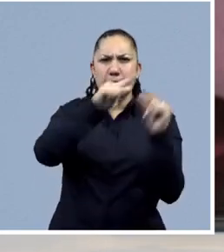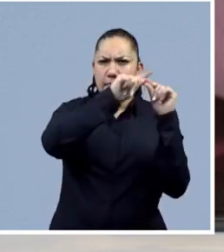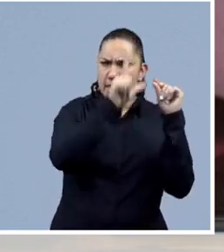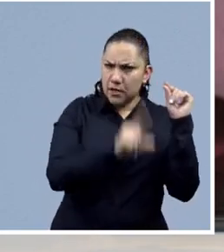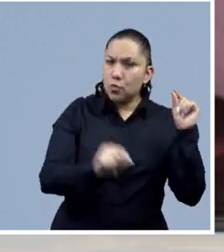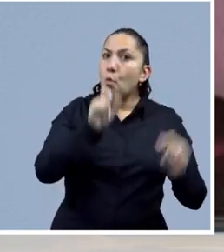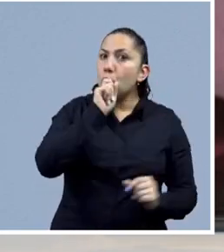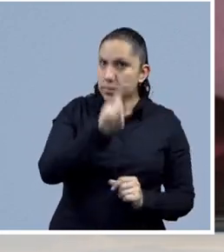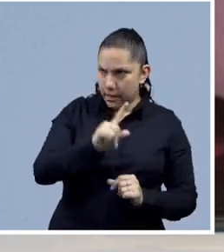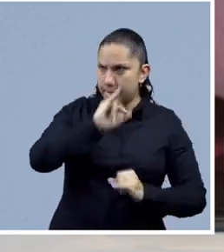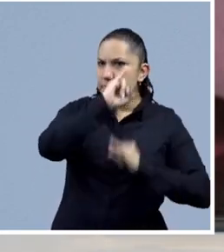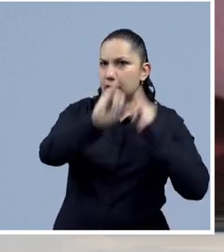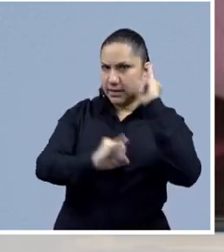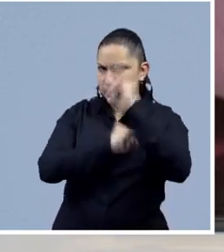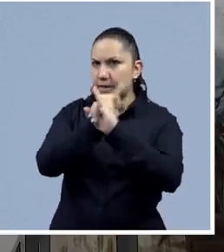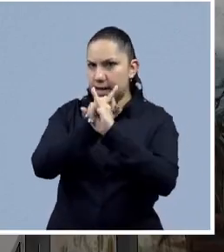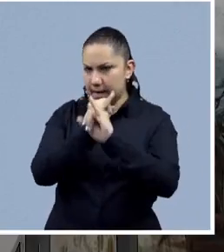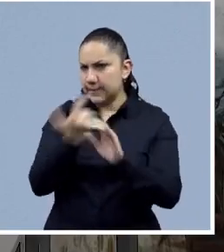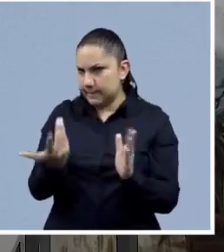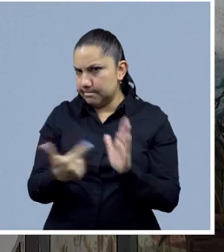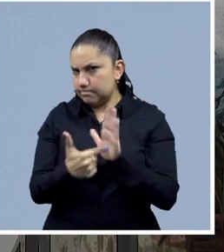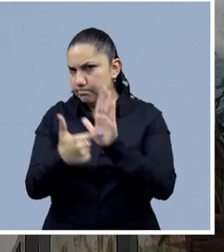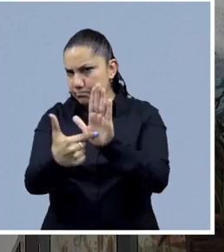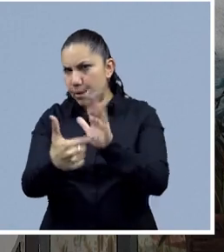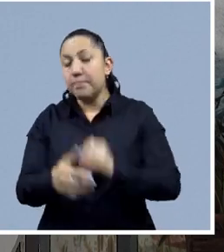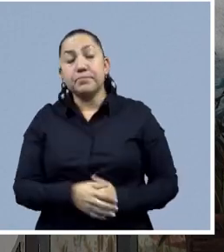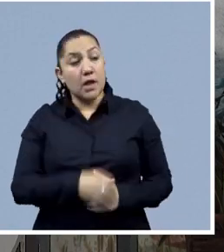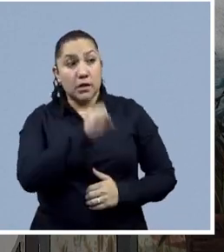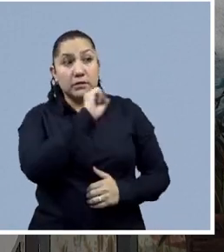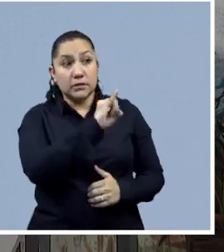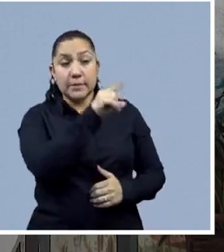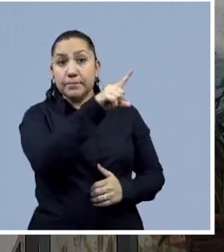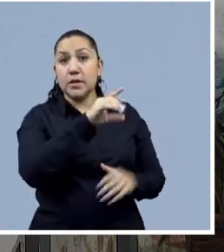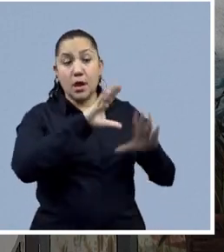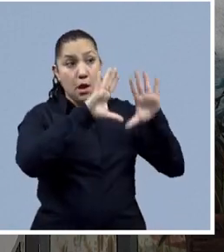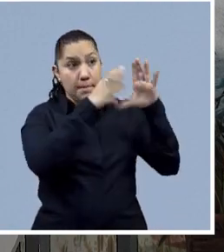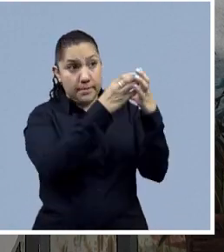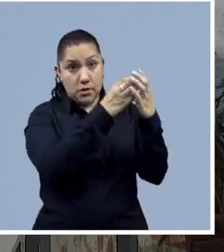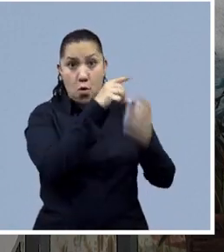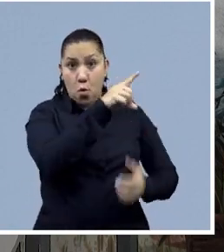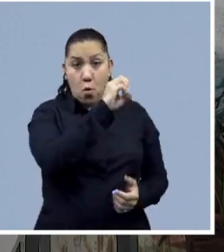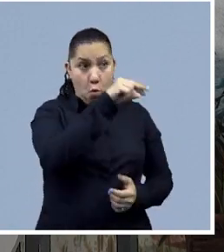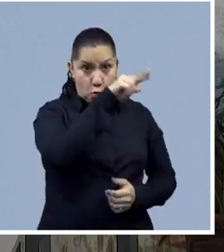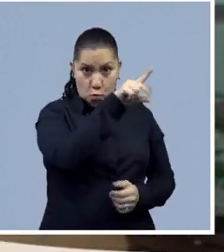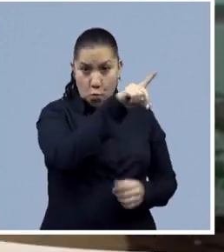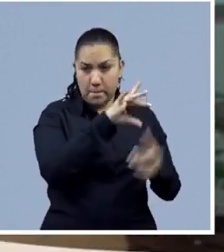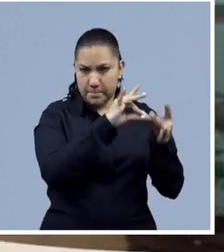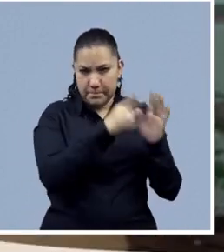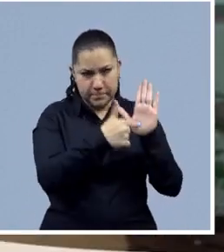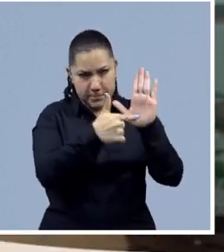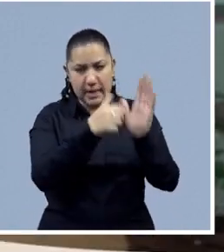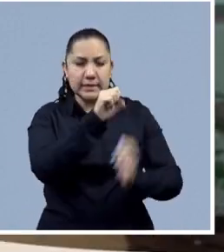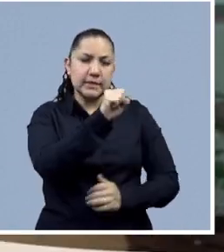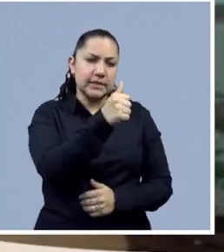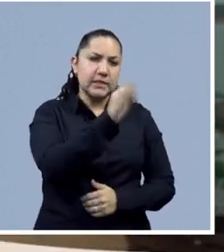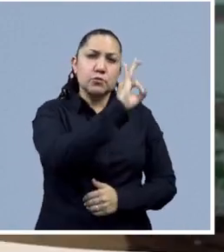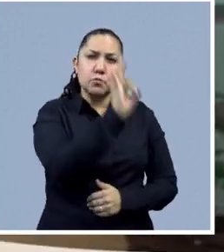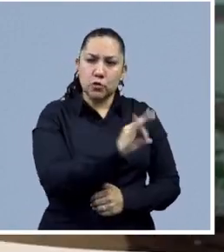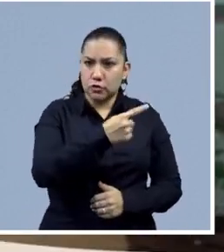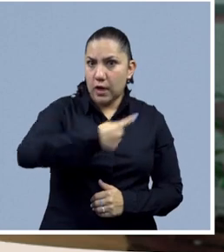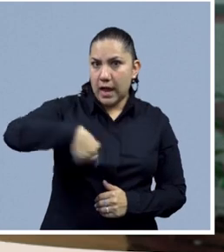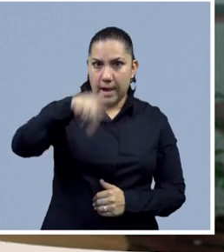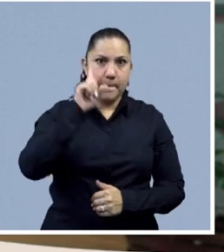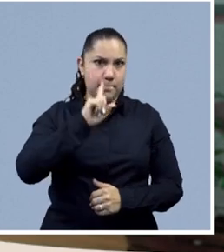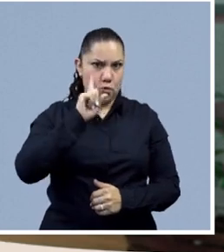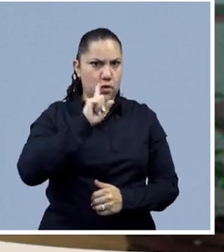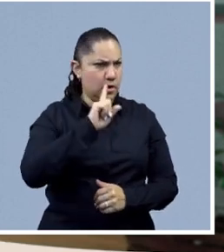pero también a nivel internacional. Así es, Pau, de acuerdo con la Organización de las Naciones Unidas, entre el 60 y el 76% de las mujeres